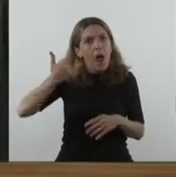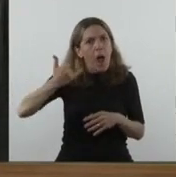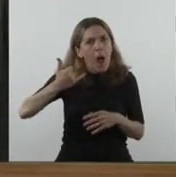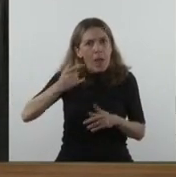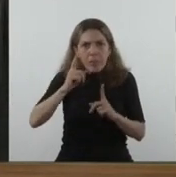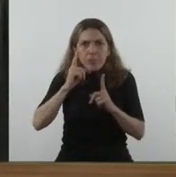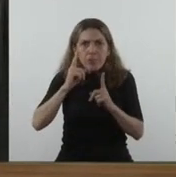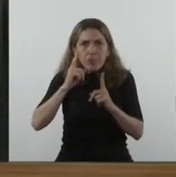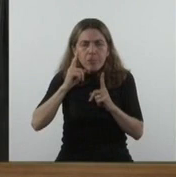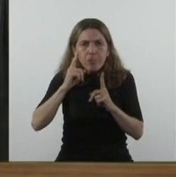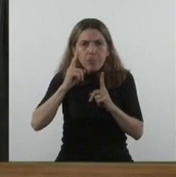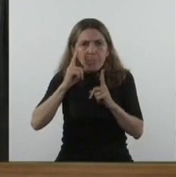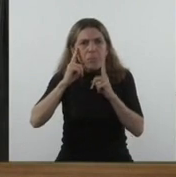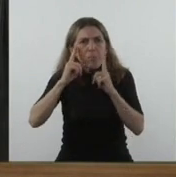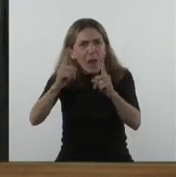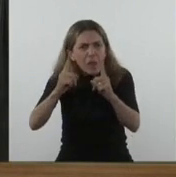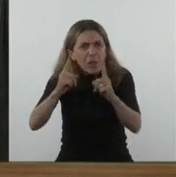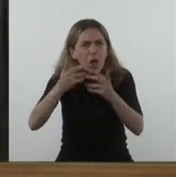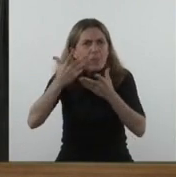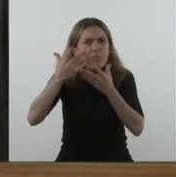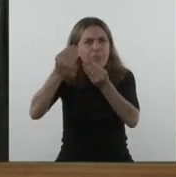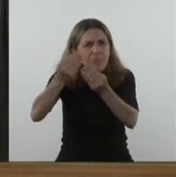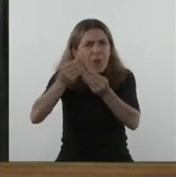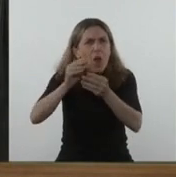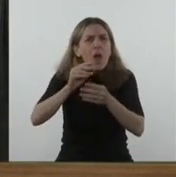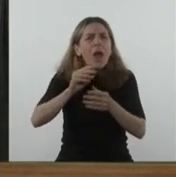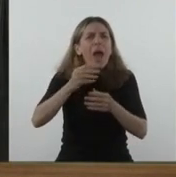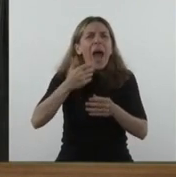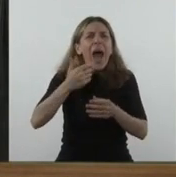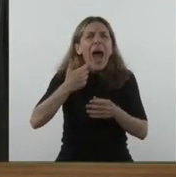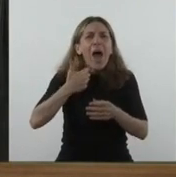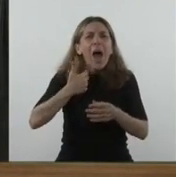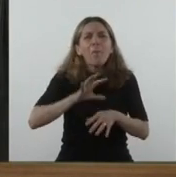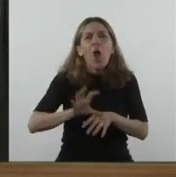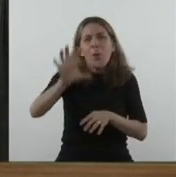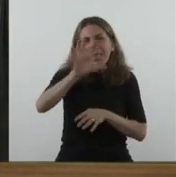al interior de la patria y al norte particularmente,